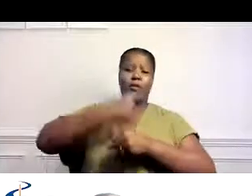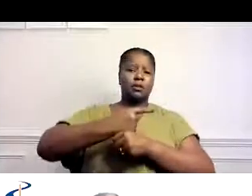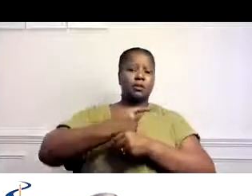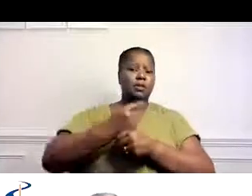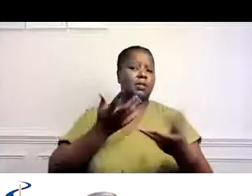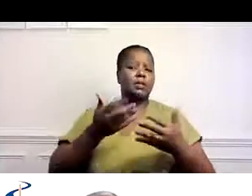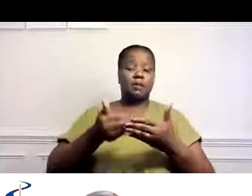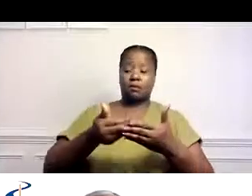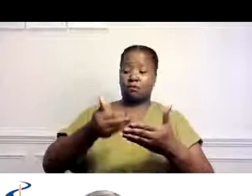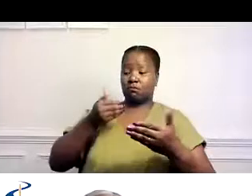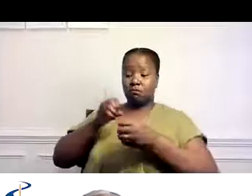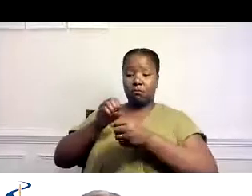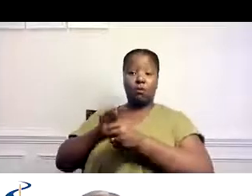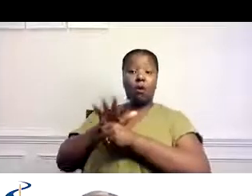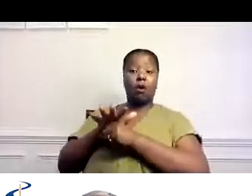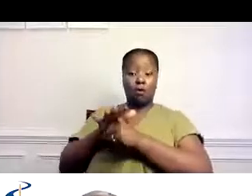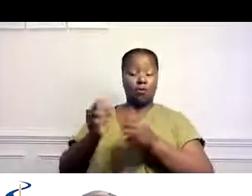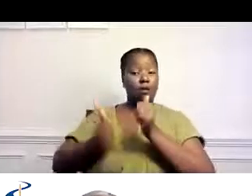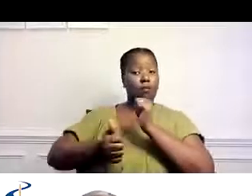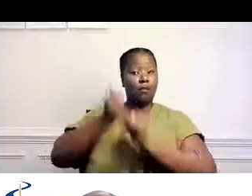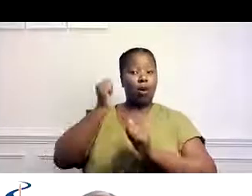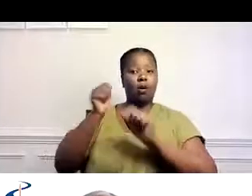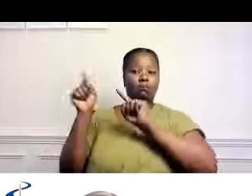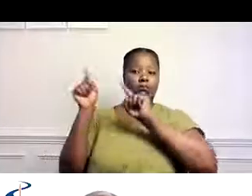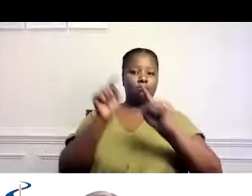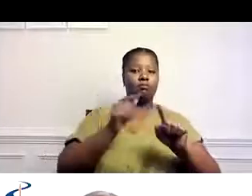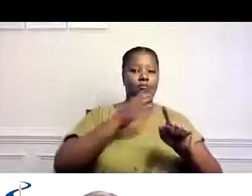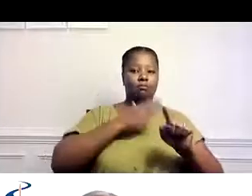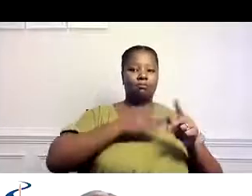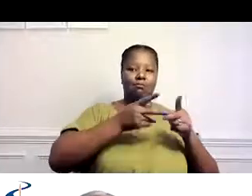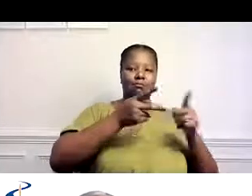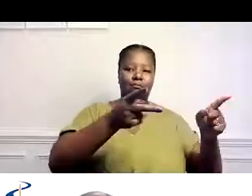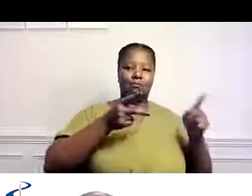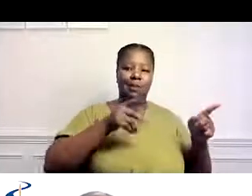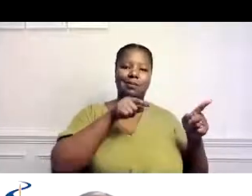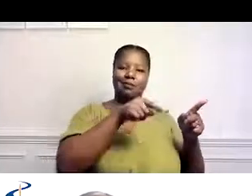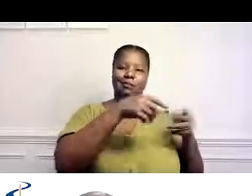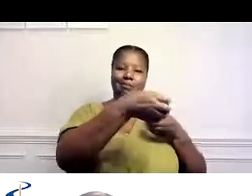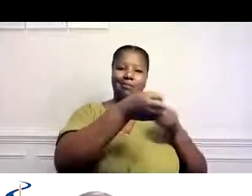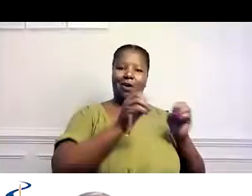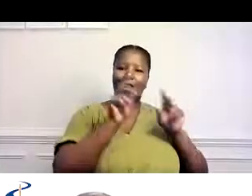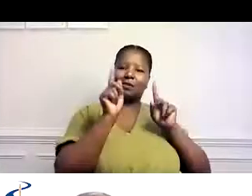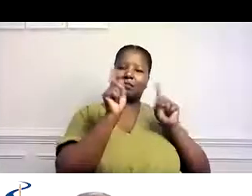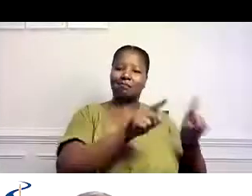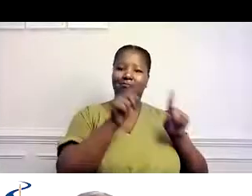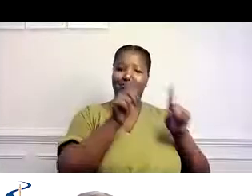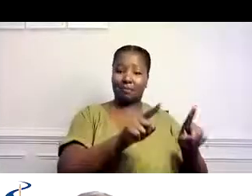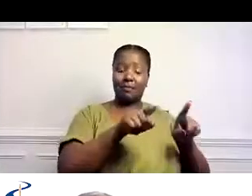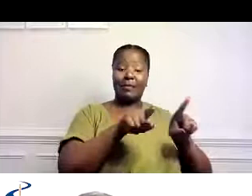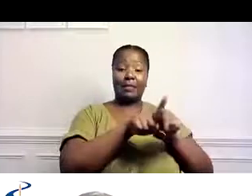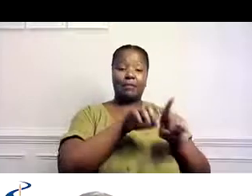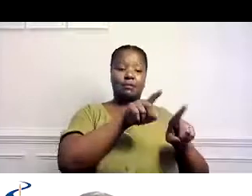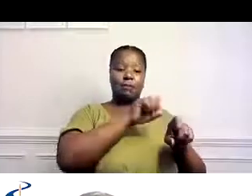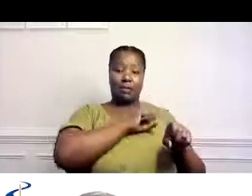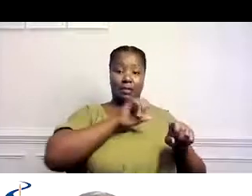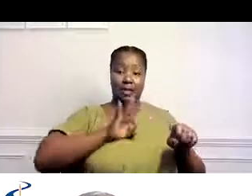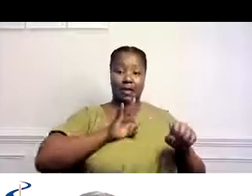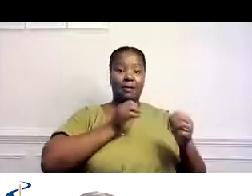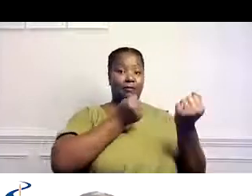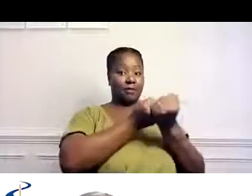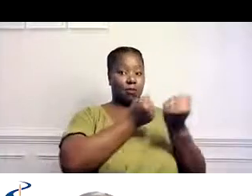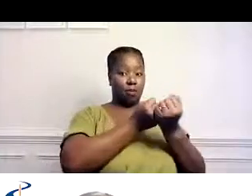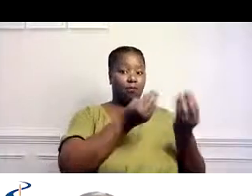Nuestros programas diarios pre-COVID, la gente por lo general venía a nuestras instalaciones y recibía apoyo de nuestro